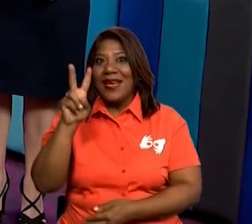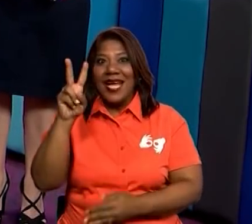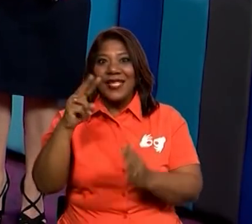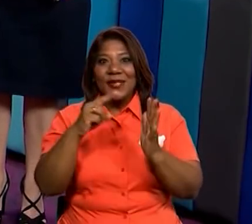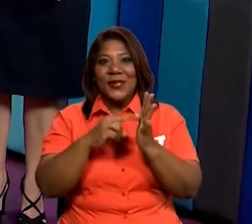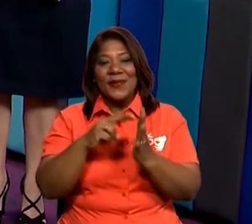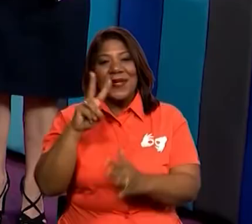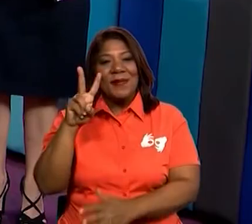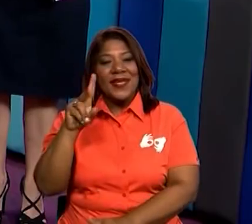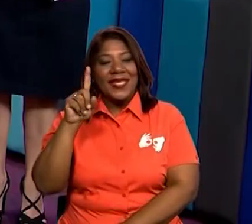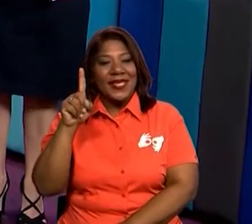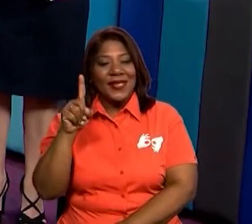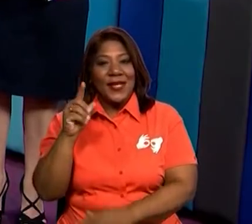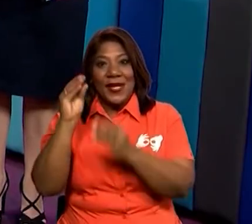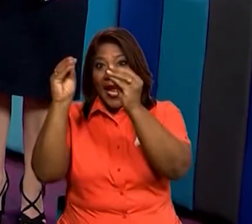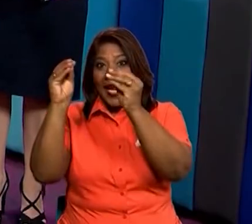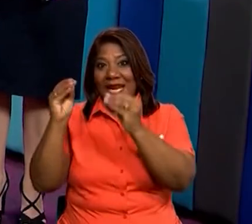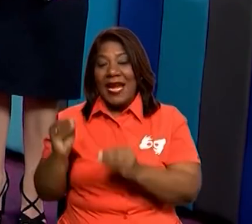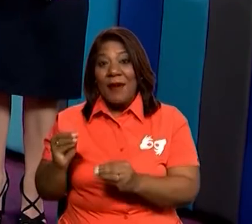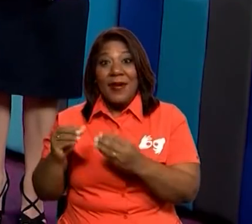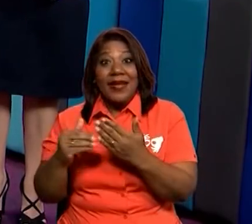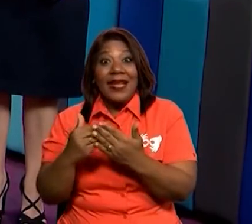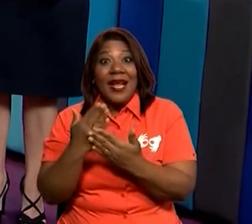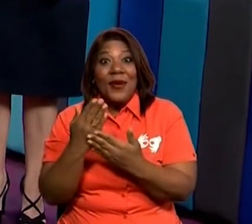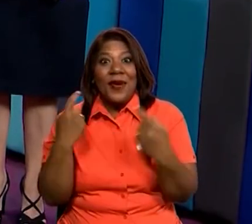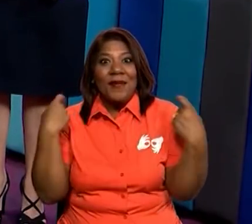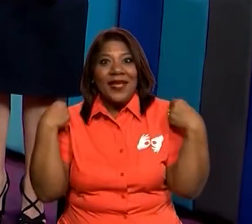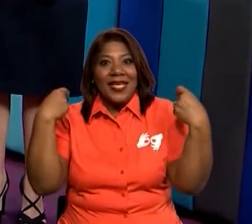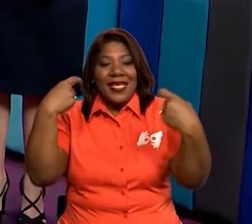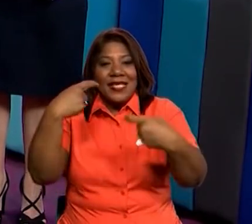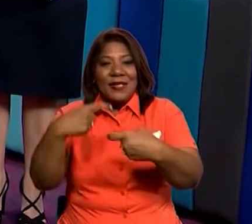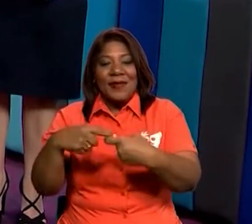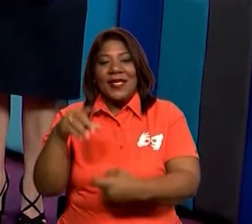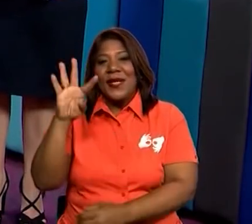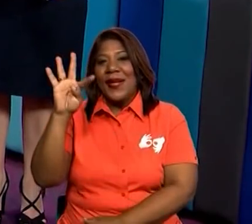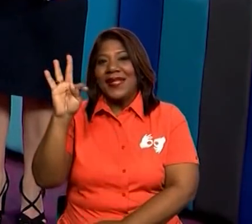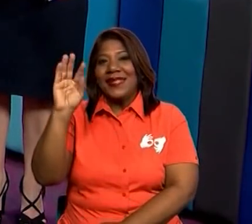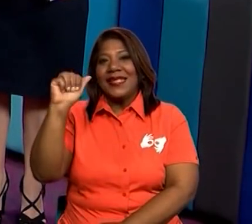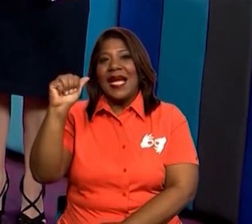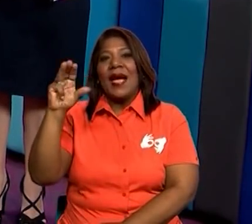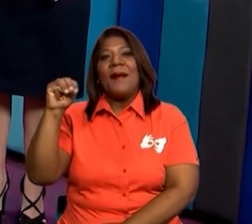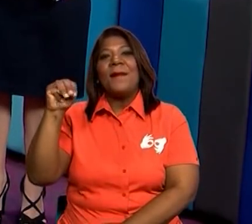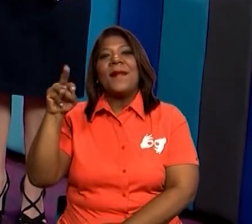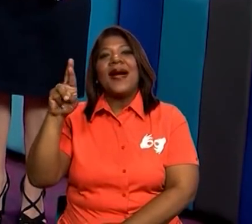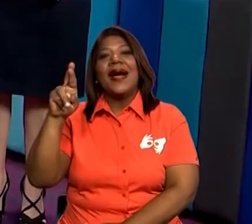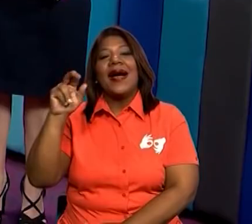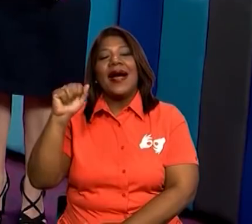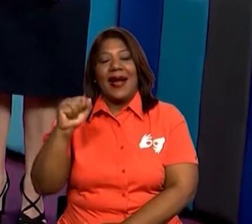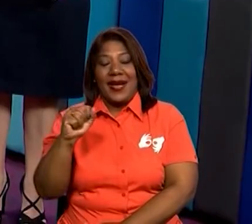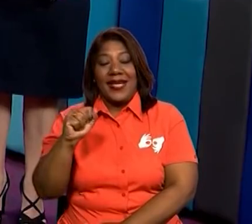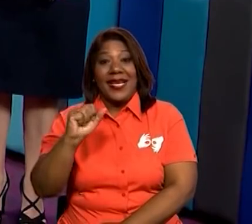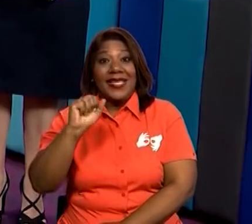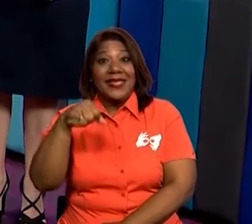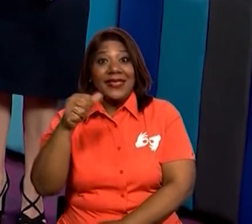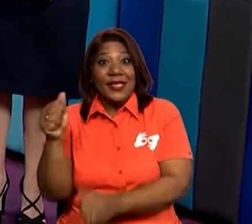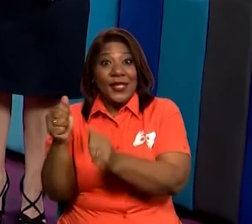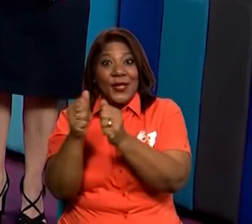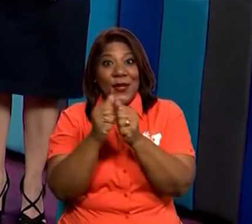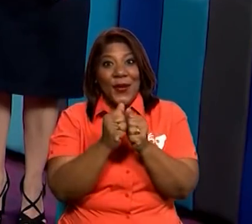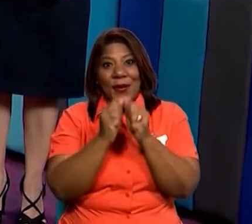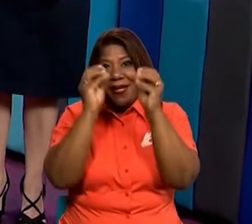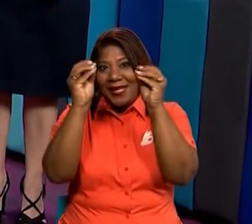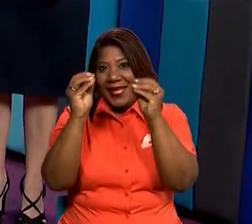Soy la docente Tamara Olmos y este año estaré con ustedes impartiendo la asignatura de español